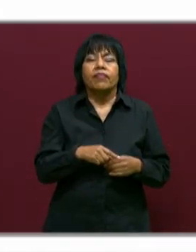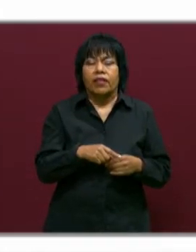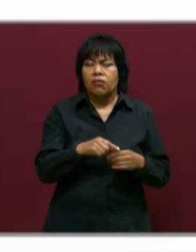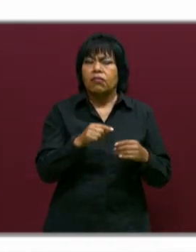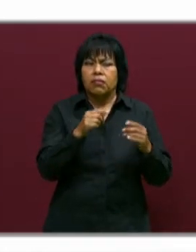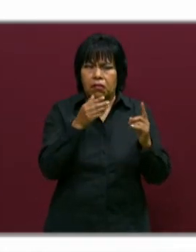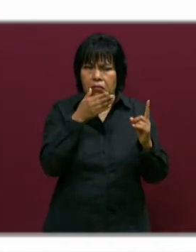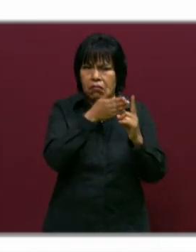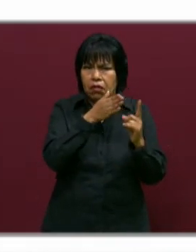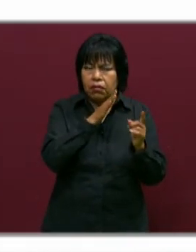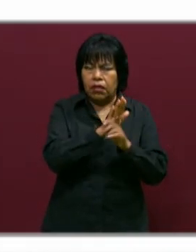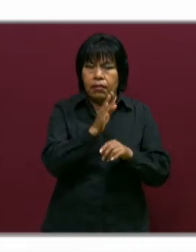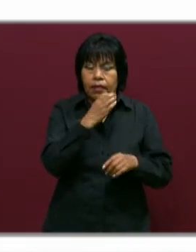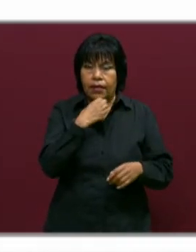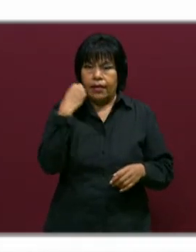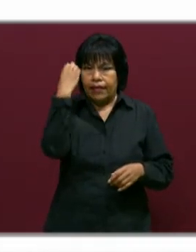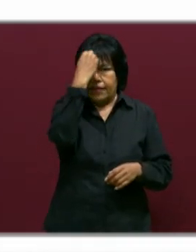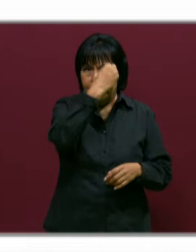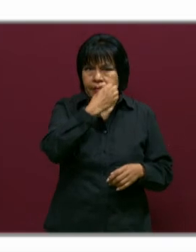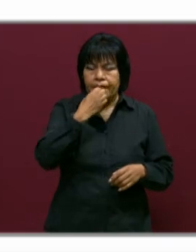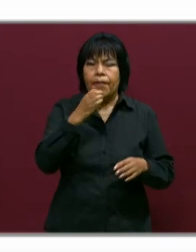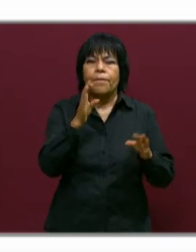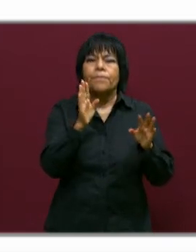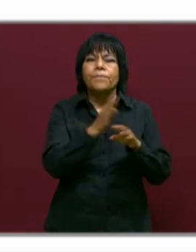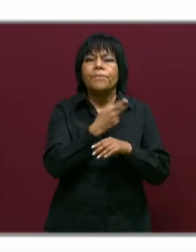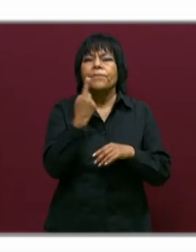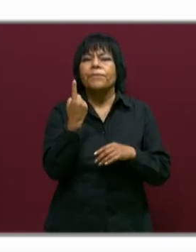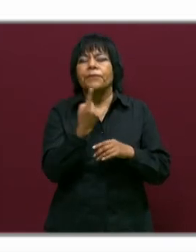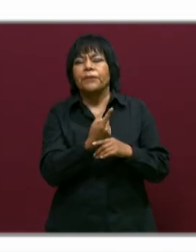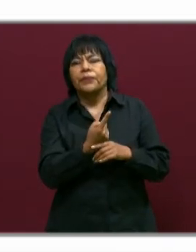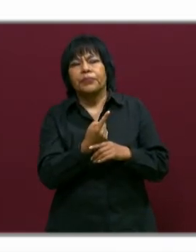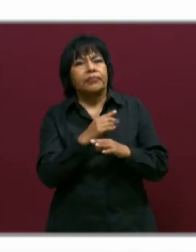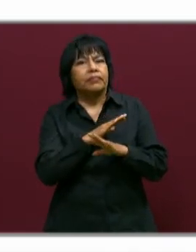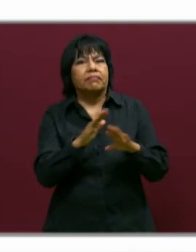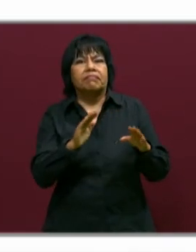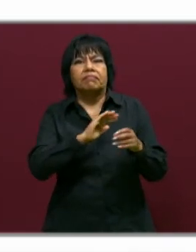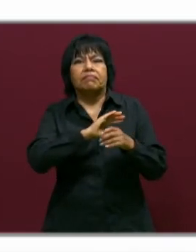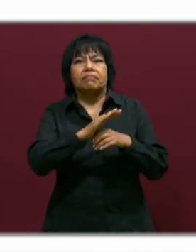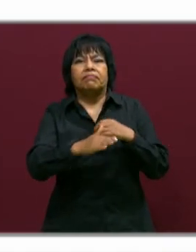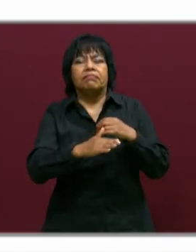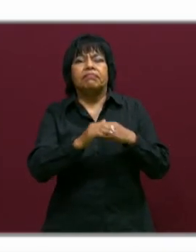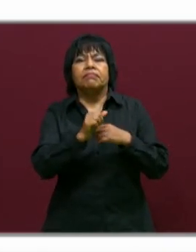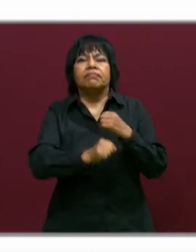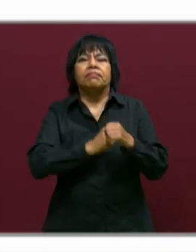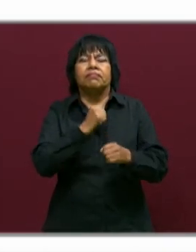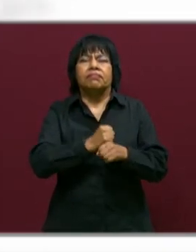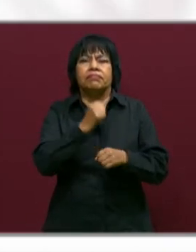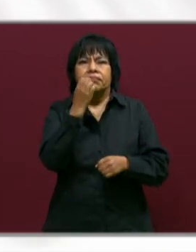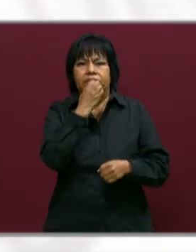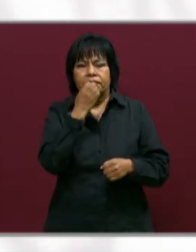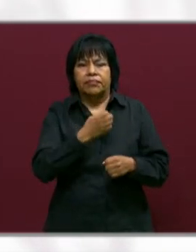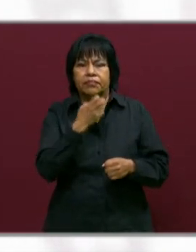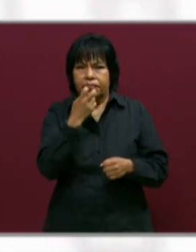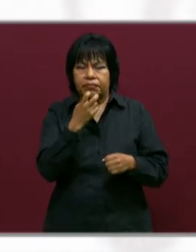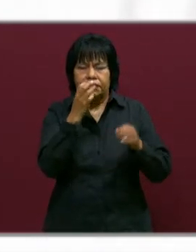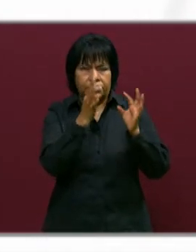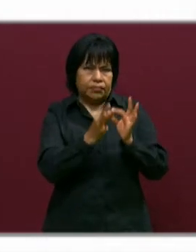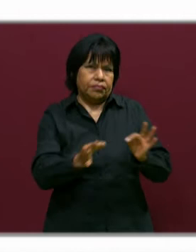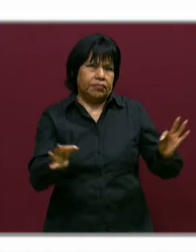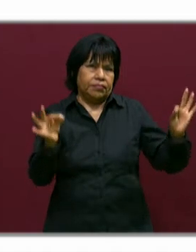en el proceso de evaluación porque pues vamos a cerrar el ciclo escolar y por eso es que mencionamos estas